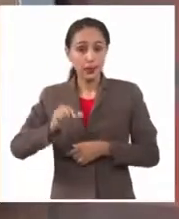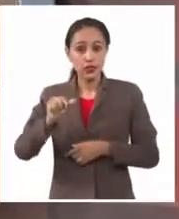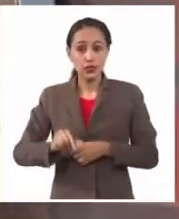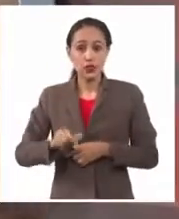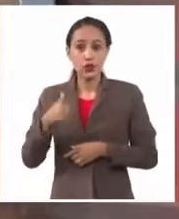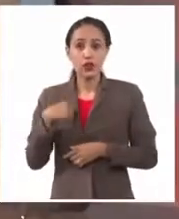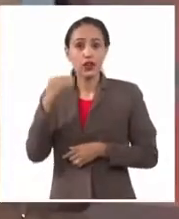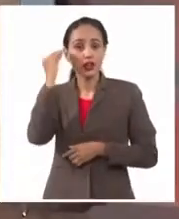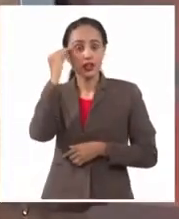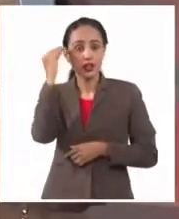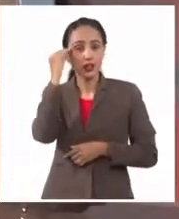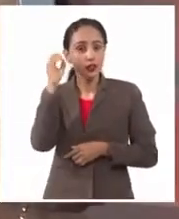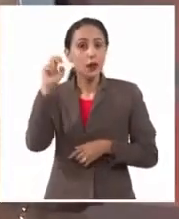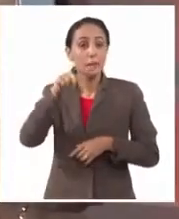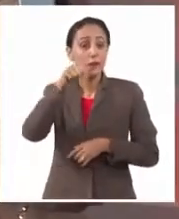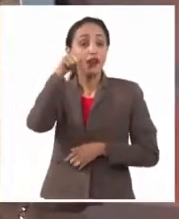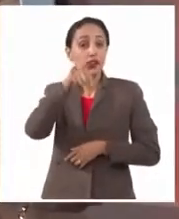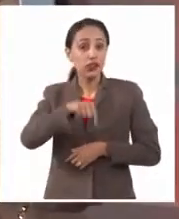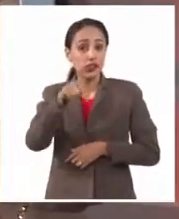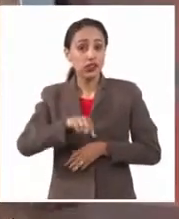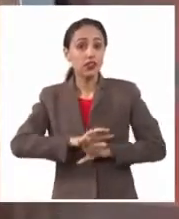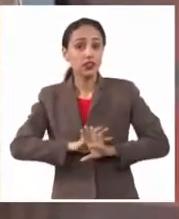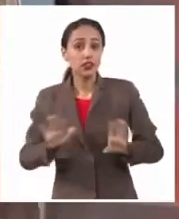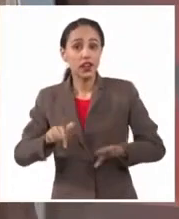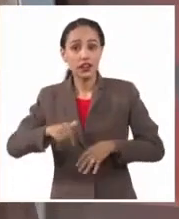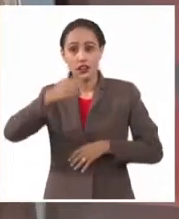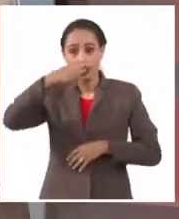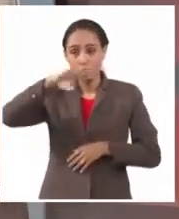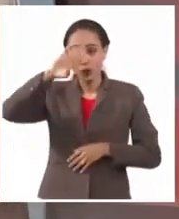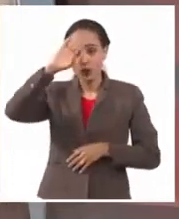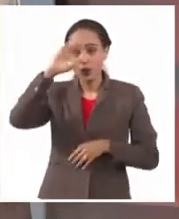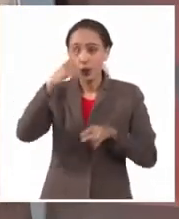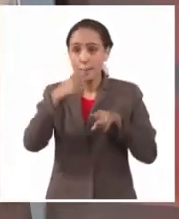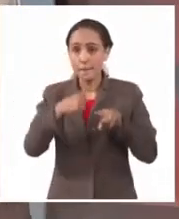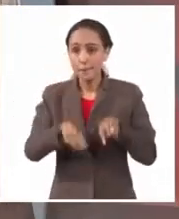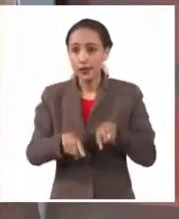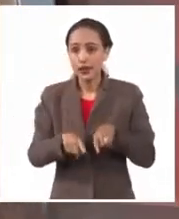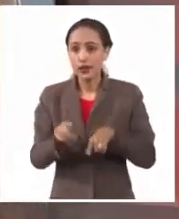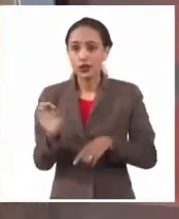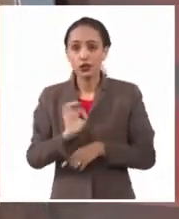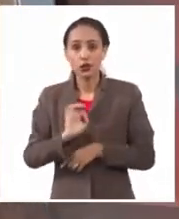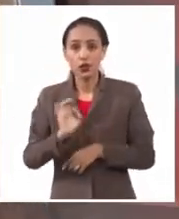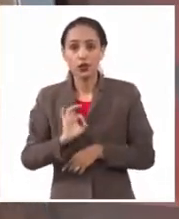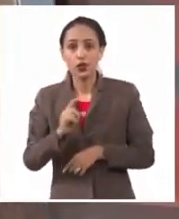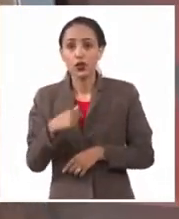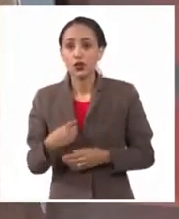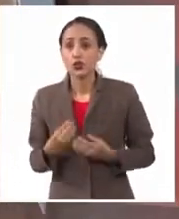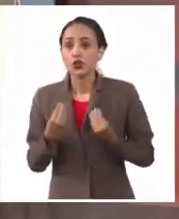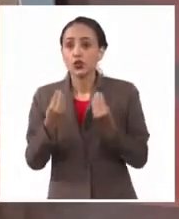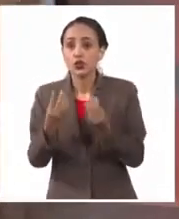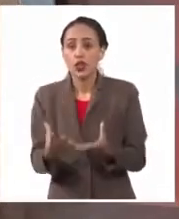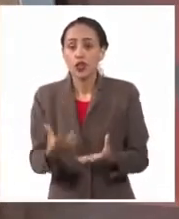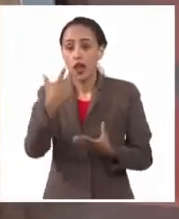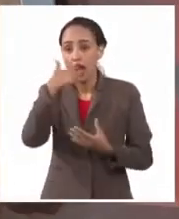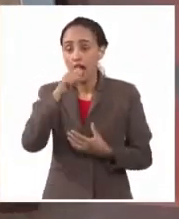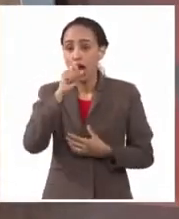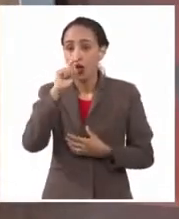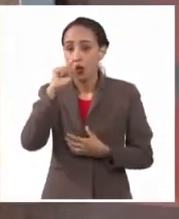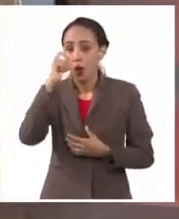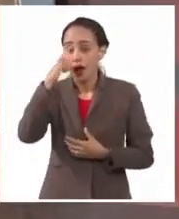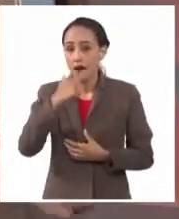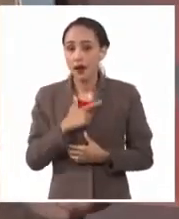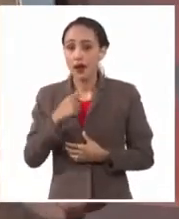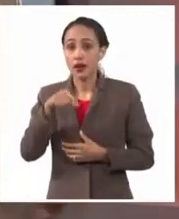saben que su envío está ya en el territorio nacional pero que aún no se ha despachado por la Aduana o que